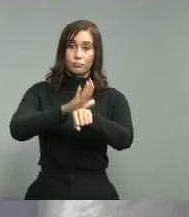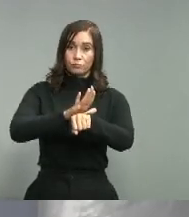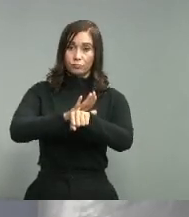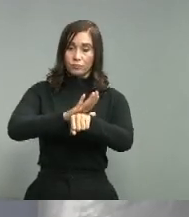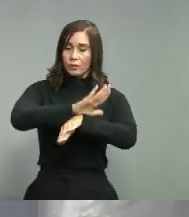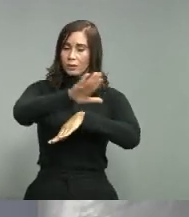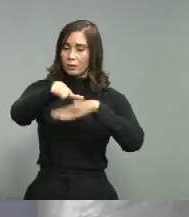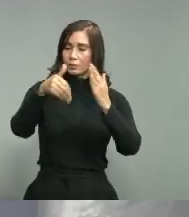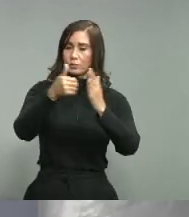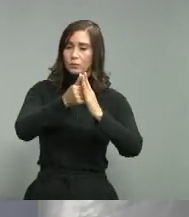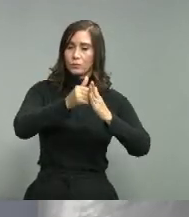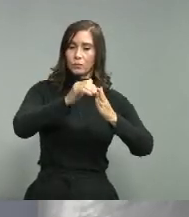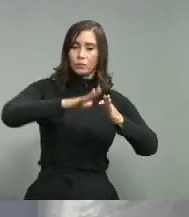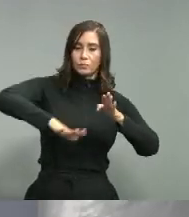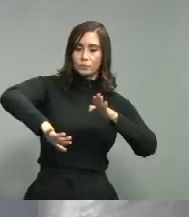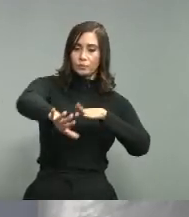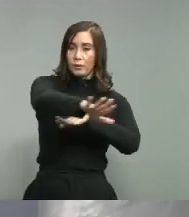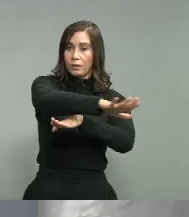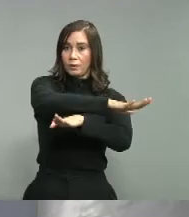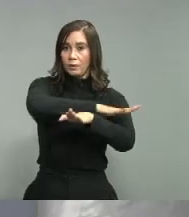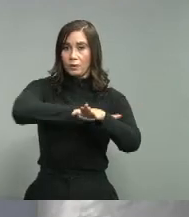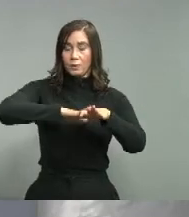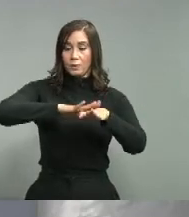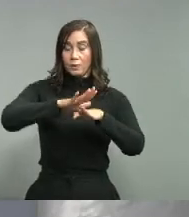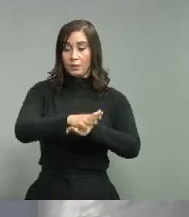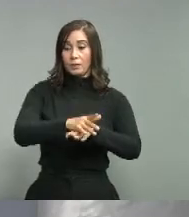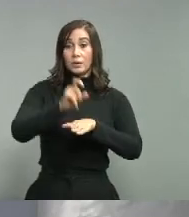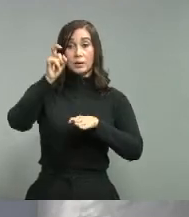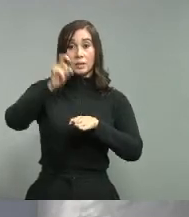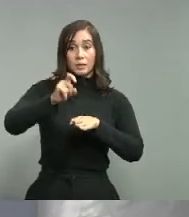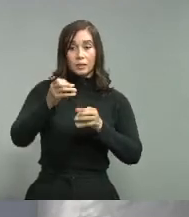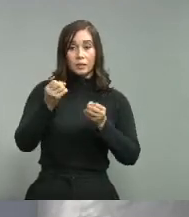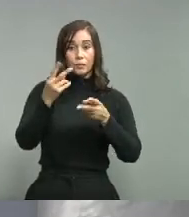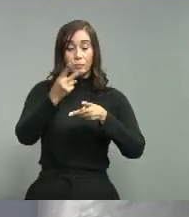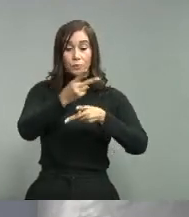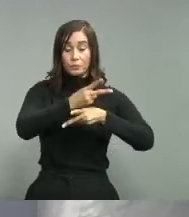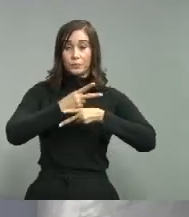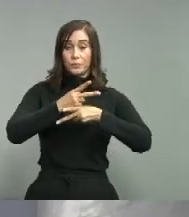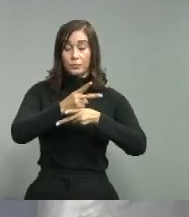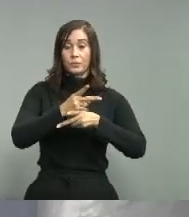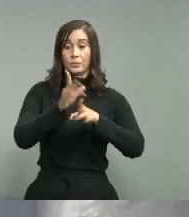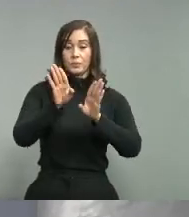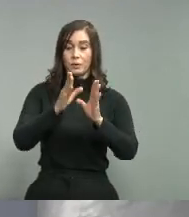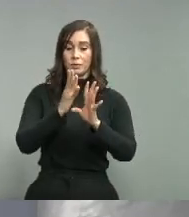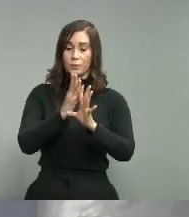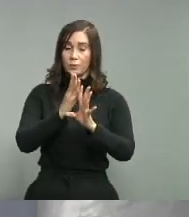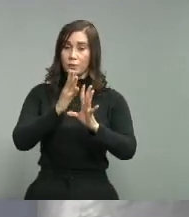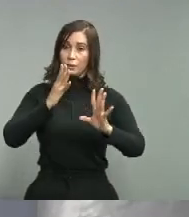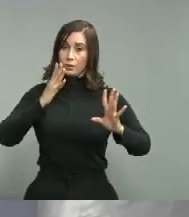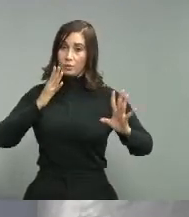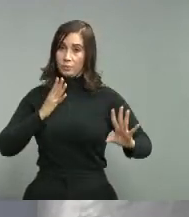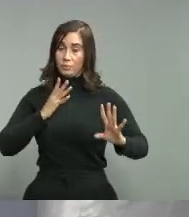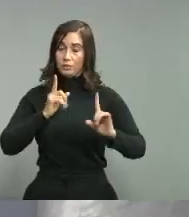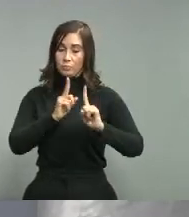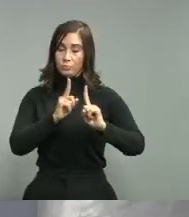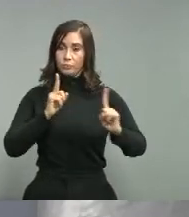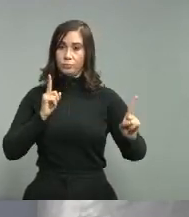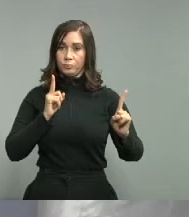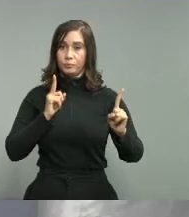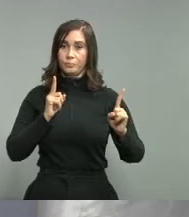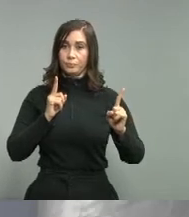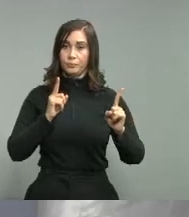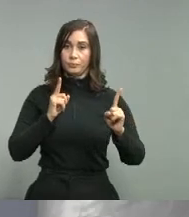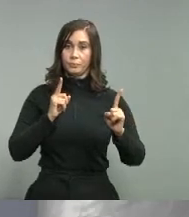mantener todos los mecanismos de protección y de distanciamiento físico no